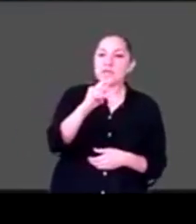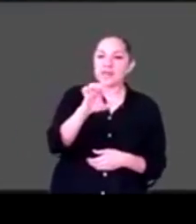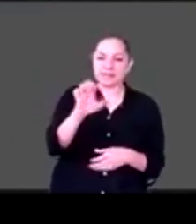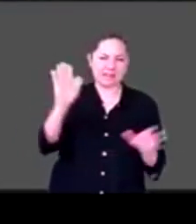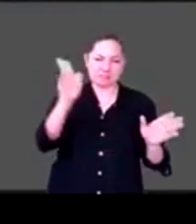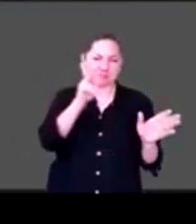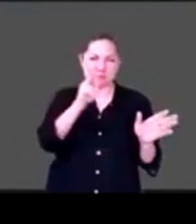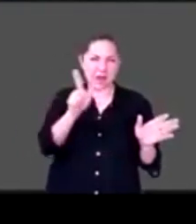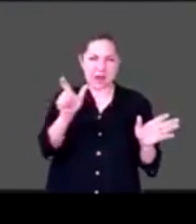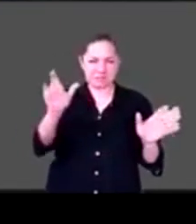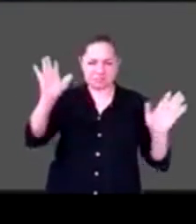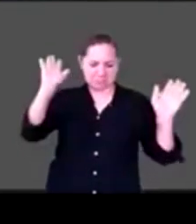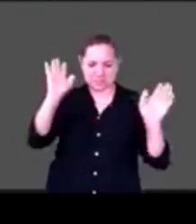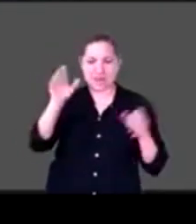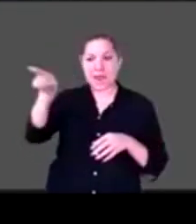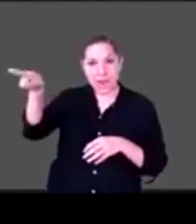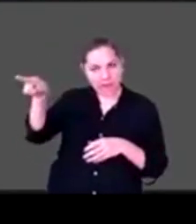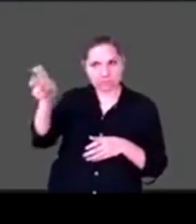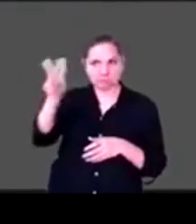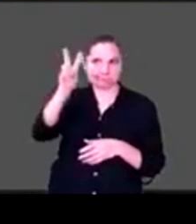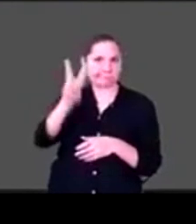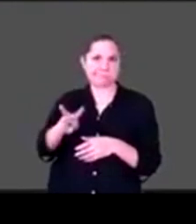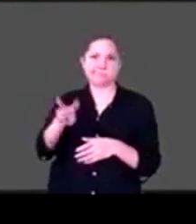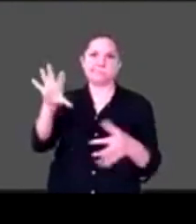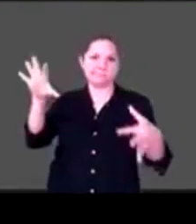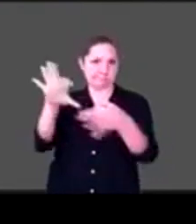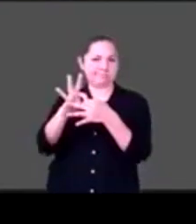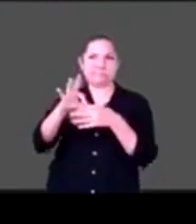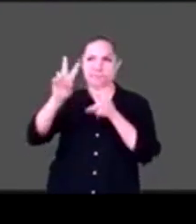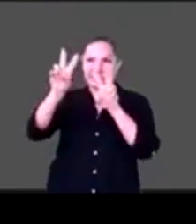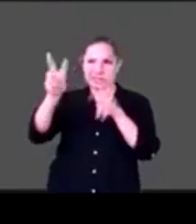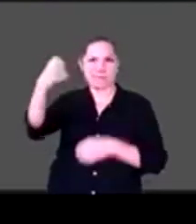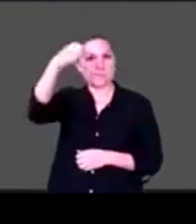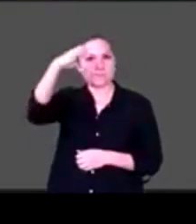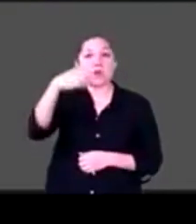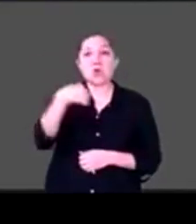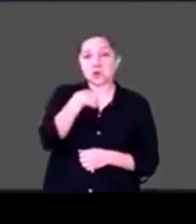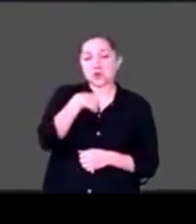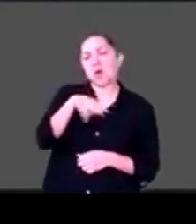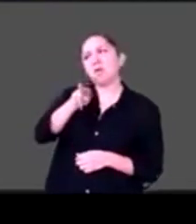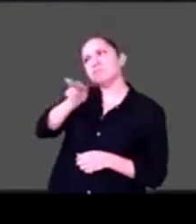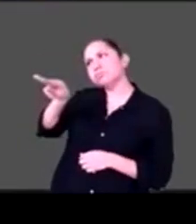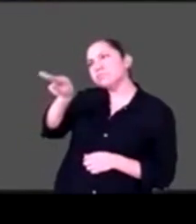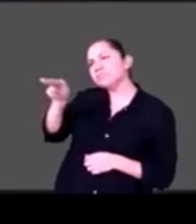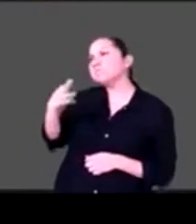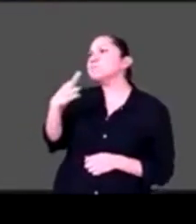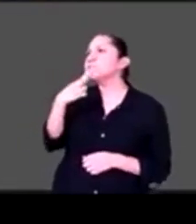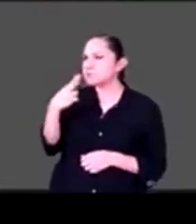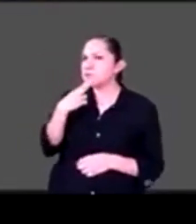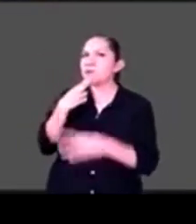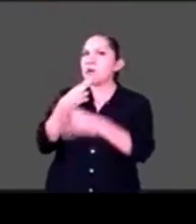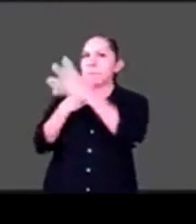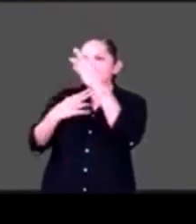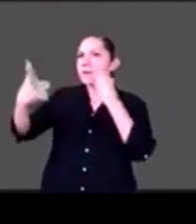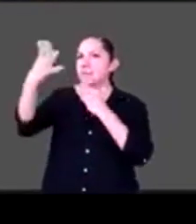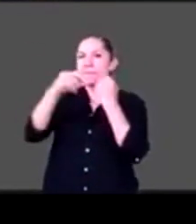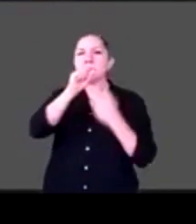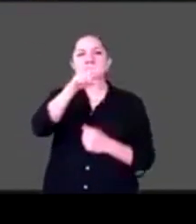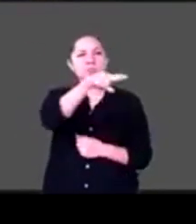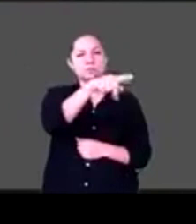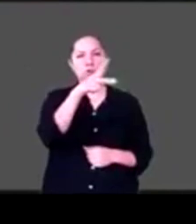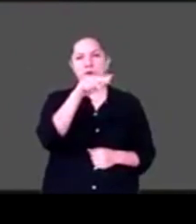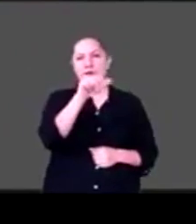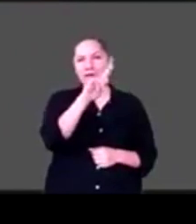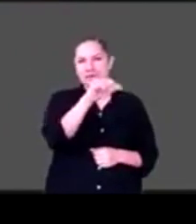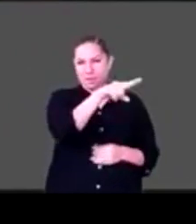eso. Lo que he aprendido es uno, lo que decía Katia que suena tan sencillo